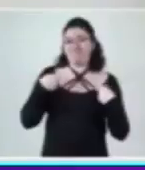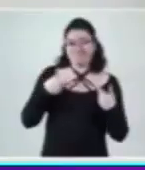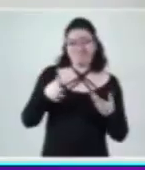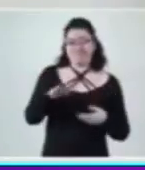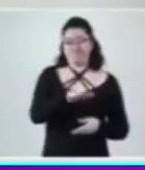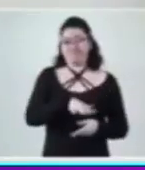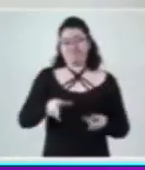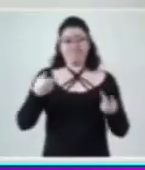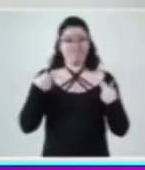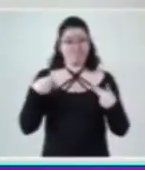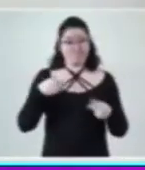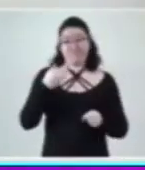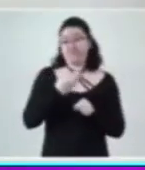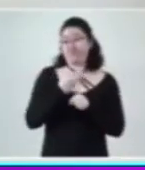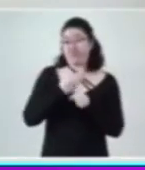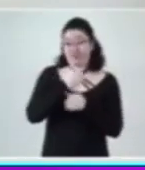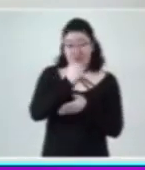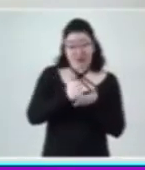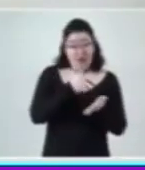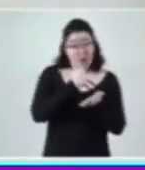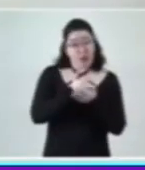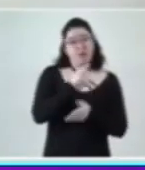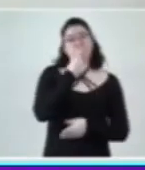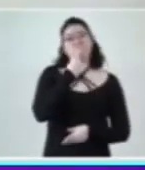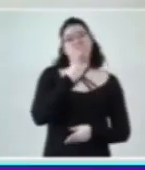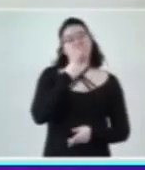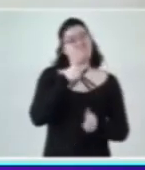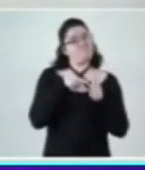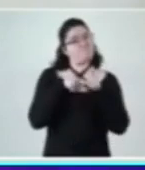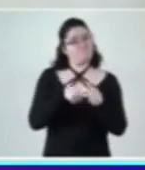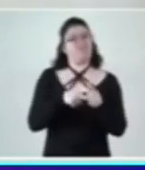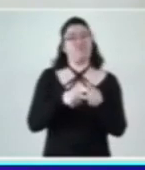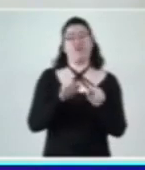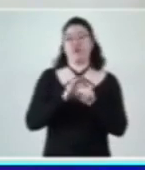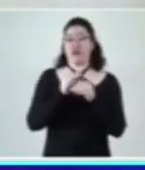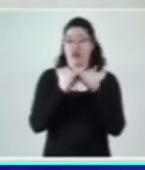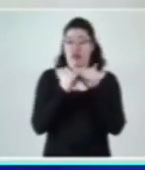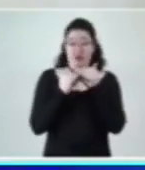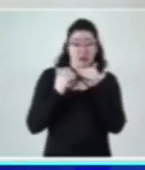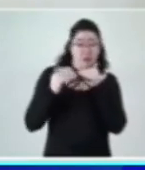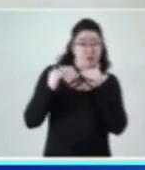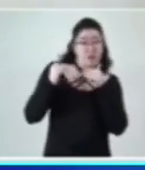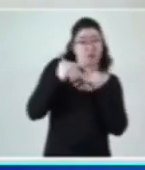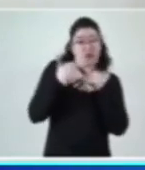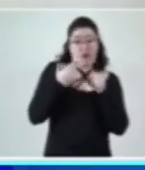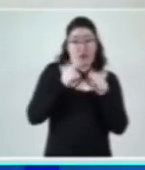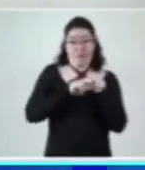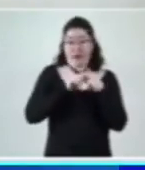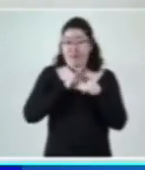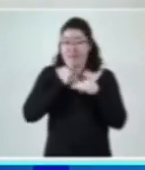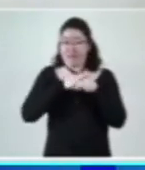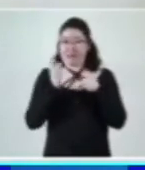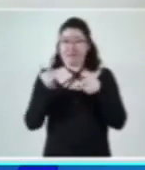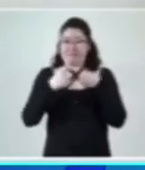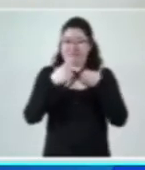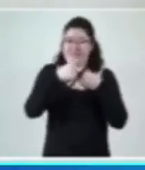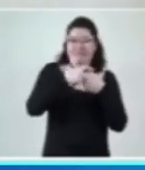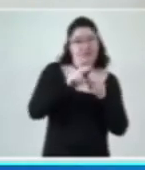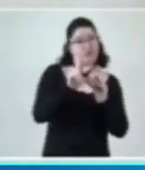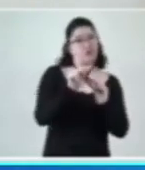La ciudad sigue en semáforo rojo, aun cuando ya no hay incremento en el número de hospitalizaciones